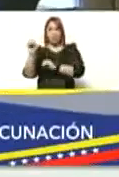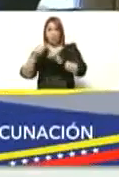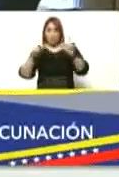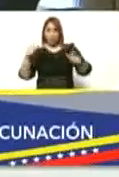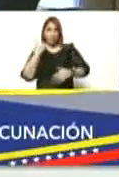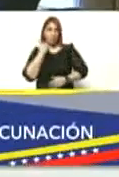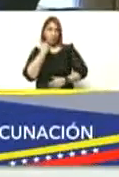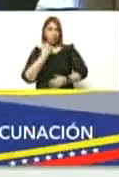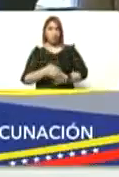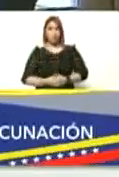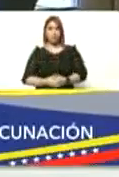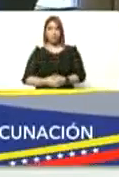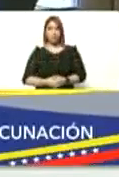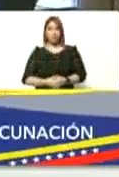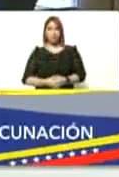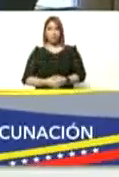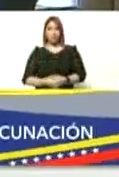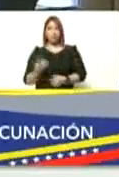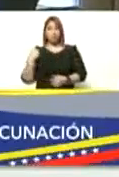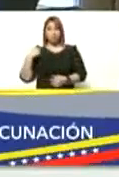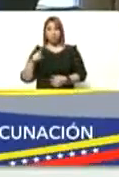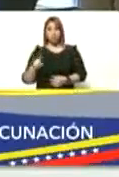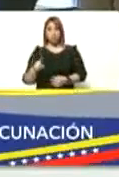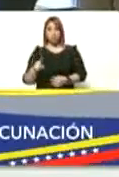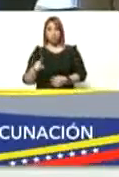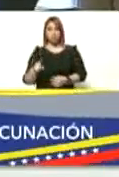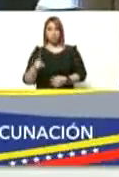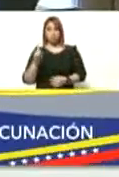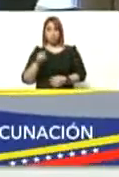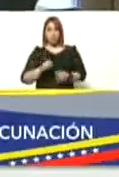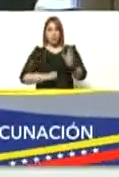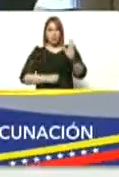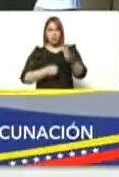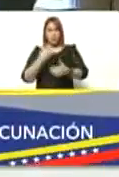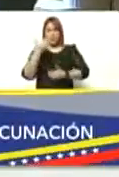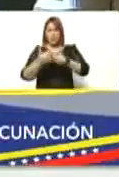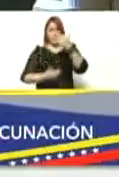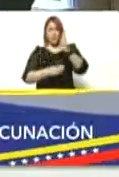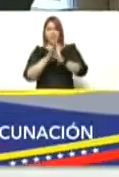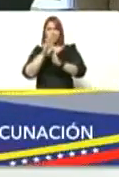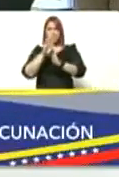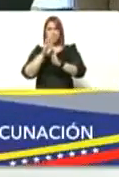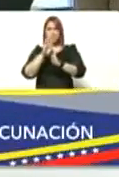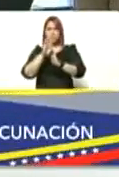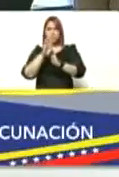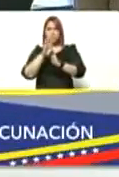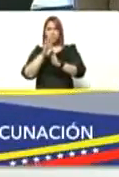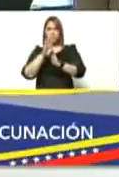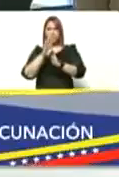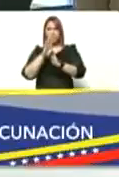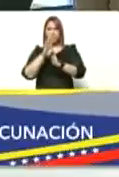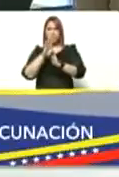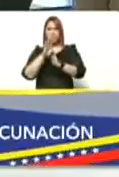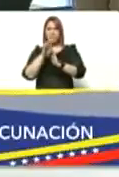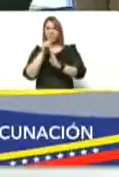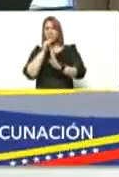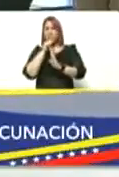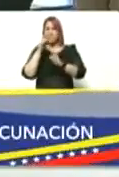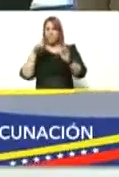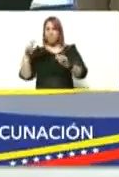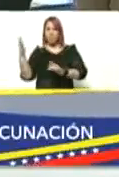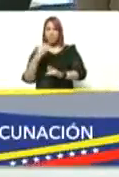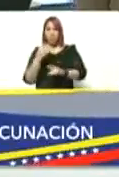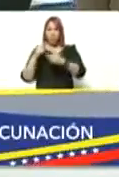aquí tengo la evolución casos importados veintiocho